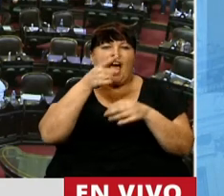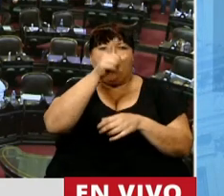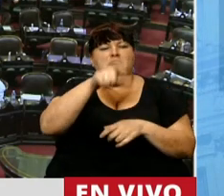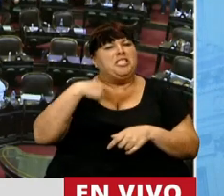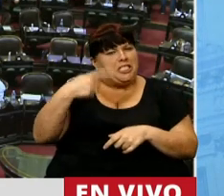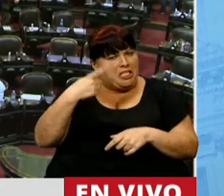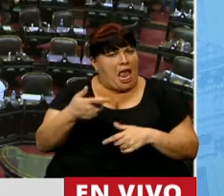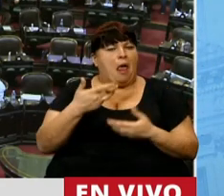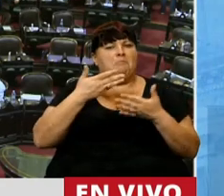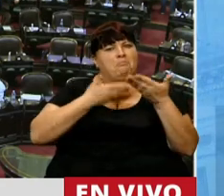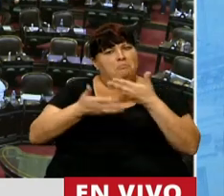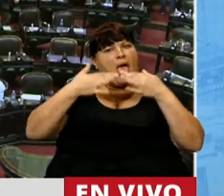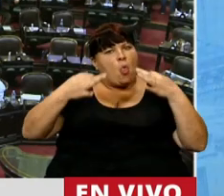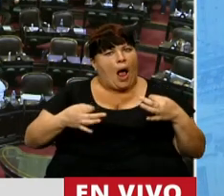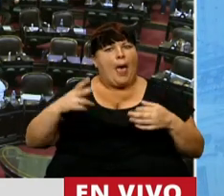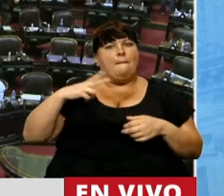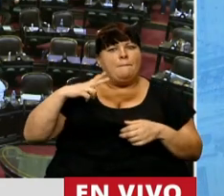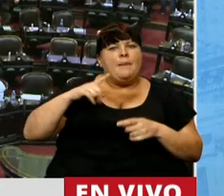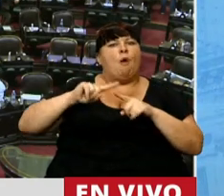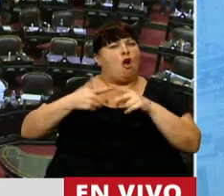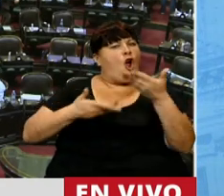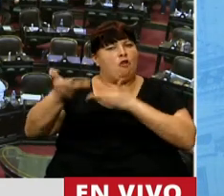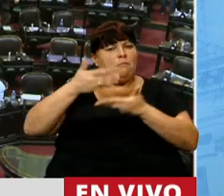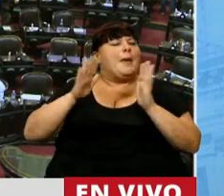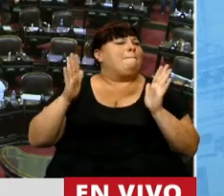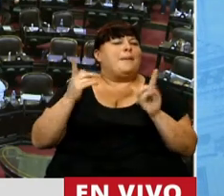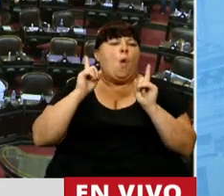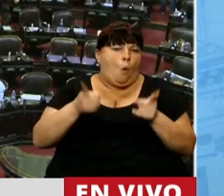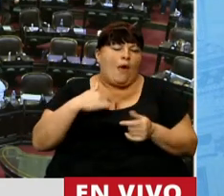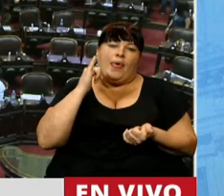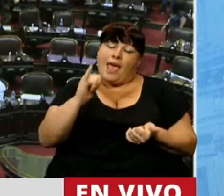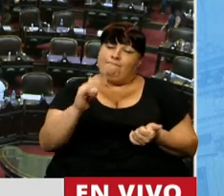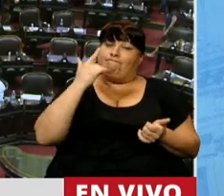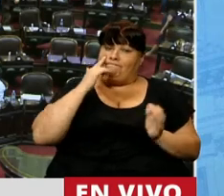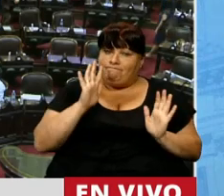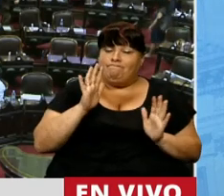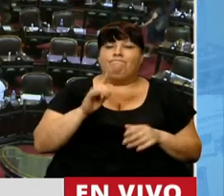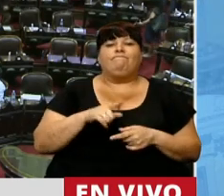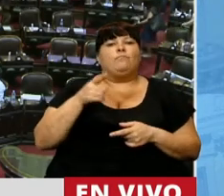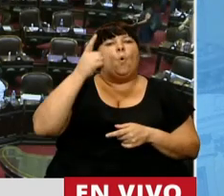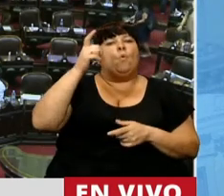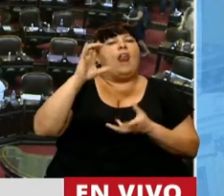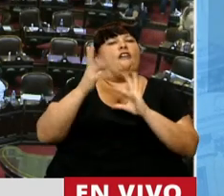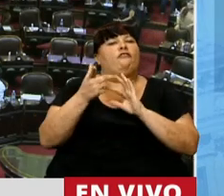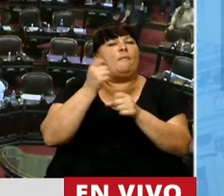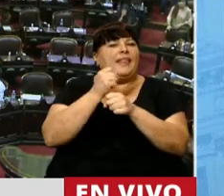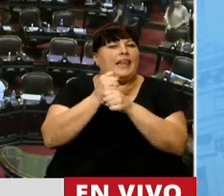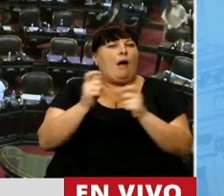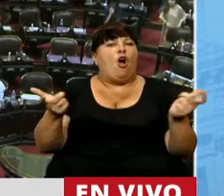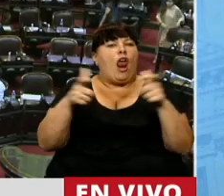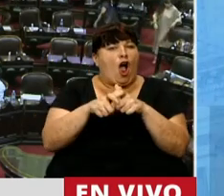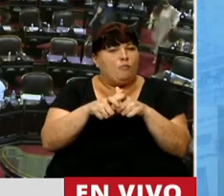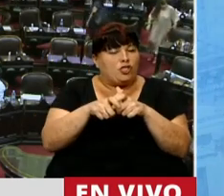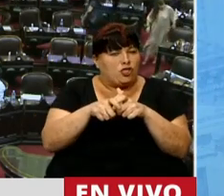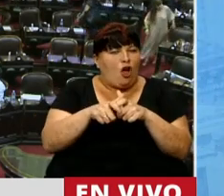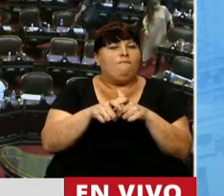es habitual, es cordial, tanto en términos personales como políticos, pero no podemos dejar de advertir que hay un funcionamiento de la Comisión,